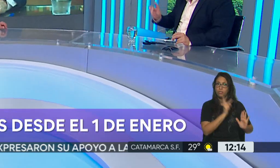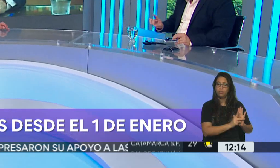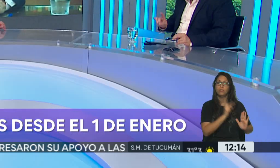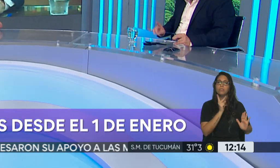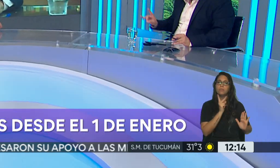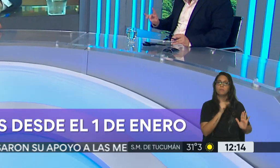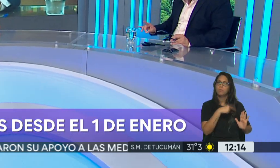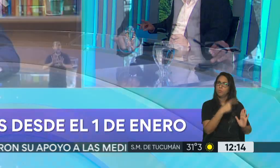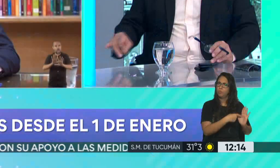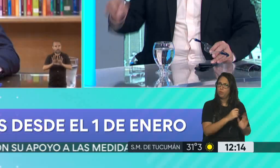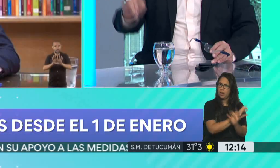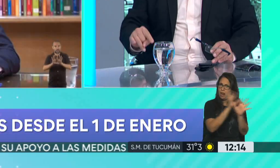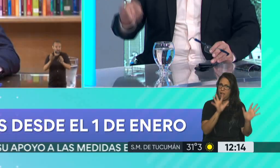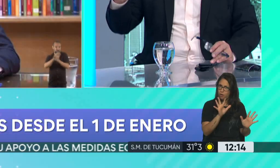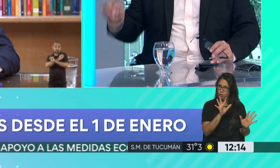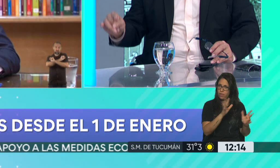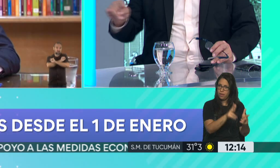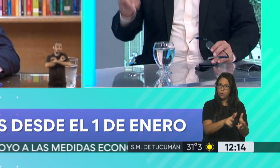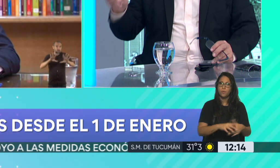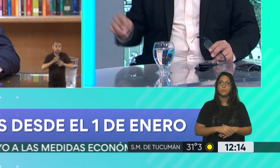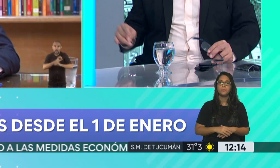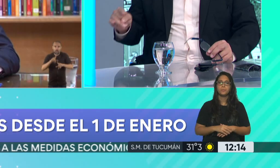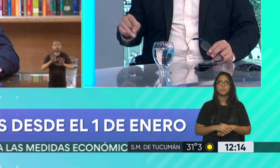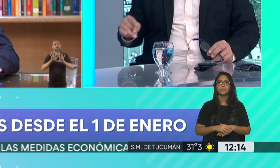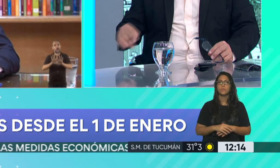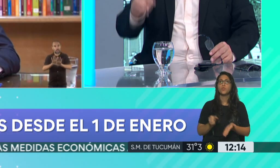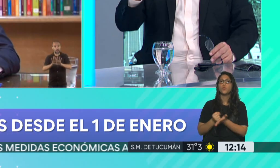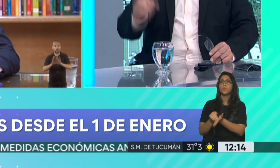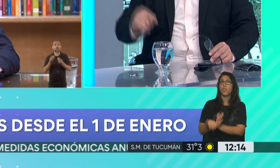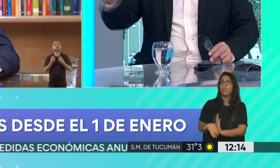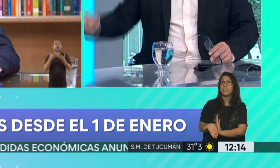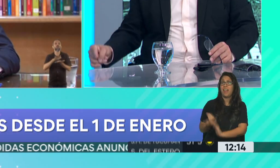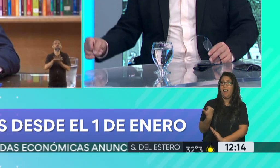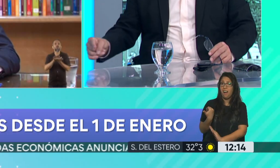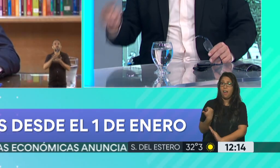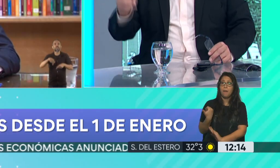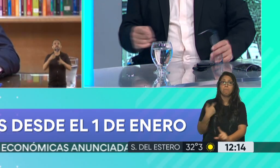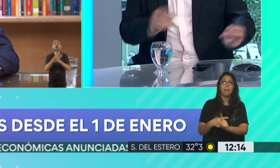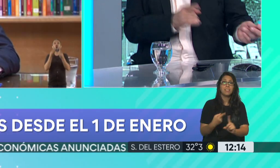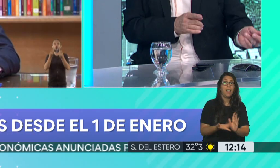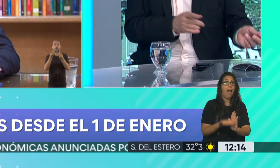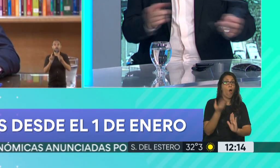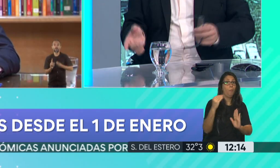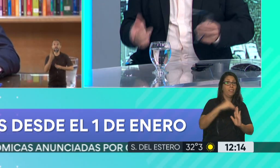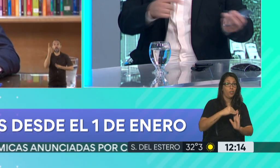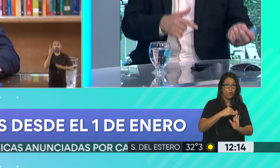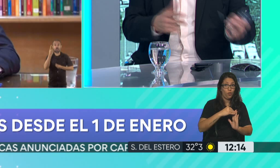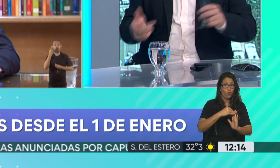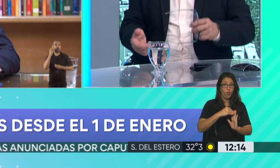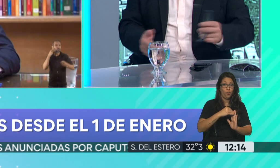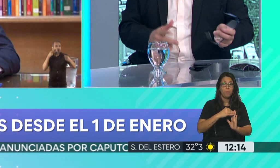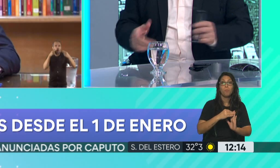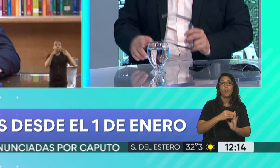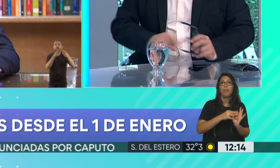hubo otra aclaración, hicieron ayer. Además de que se van a quitar los subsidios, va a haber un aumento, porque el aumento en función de la inflación,